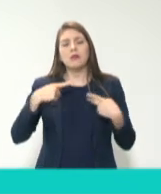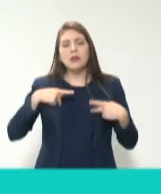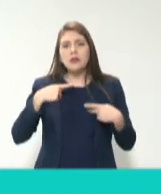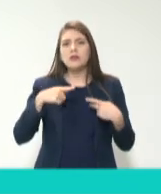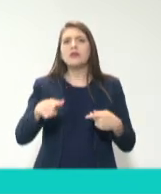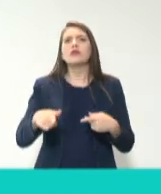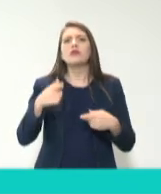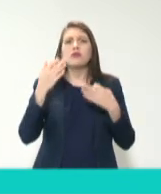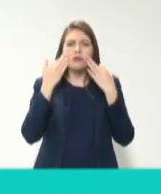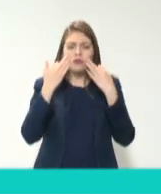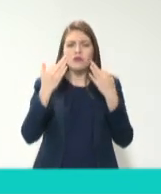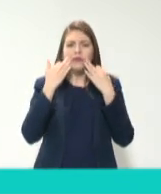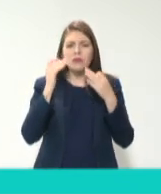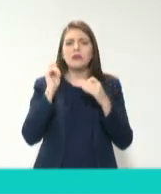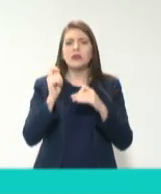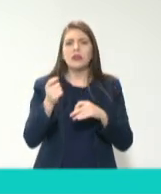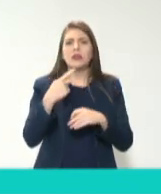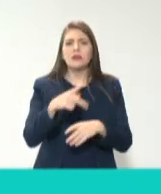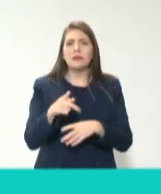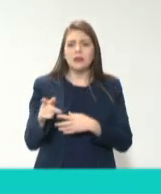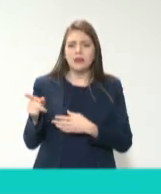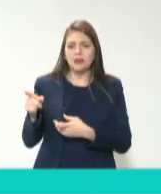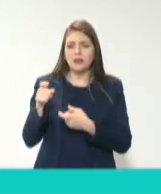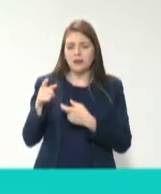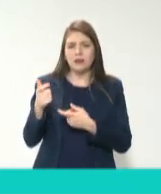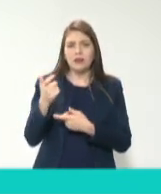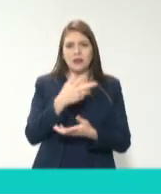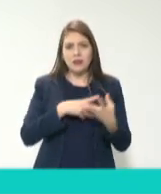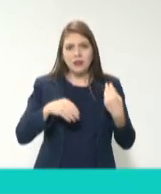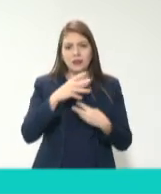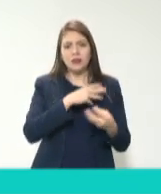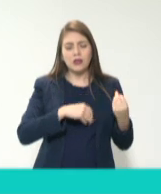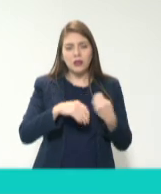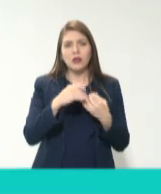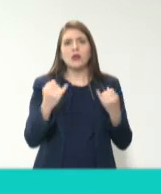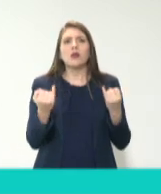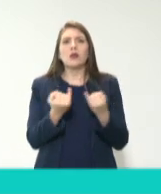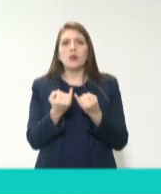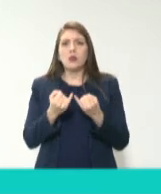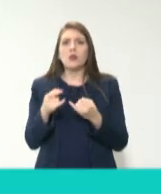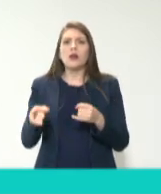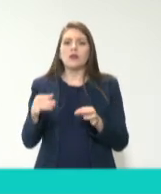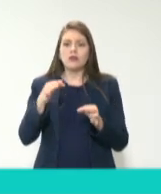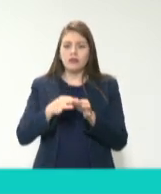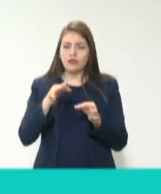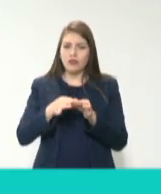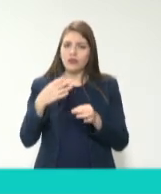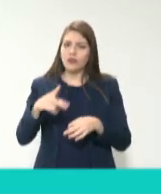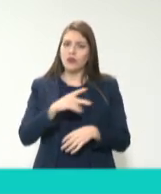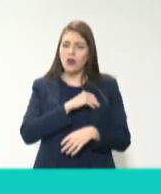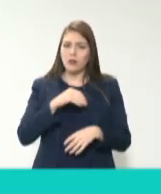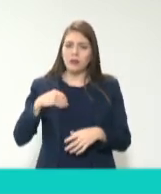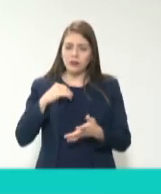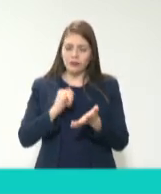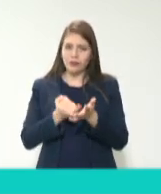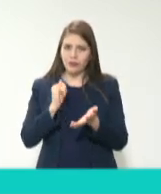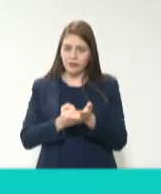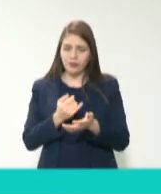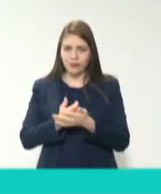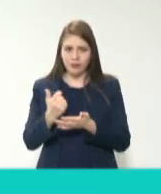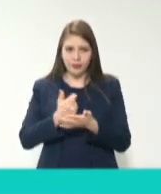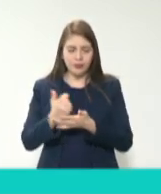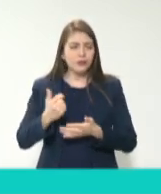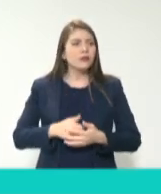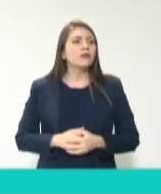su declaración patrimonial, y sobre todo, también la parte de intereses y el cumplimiento de sus obligaciones fiscales. Y otro tercer tema